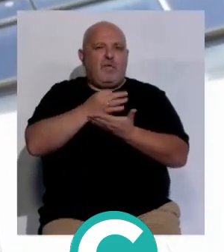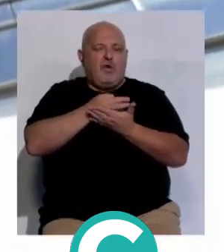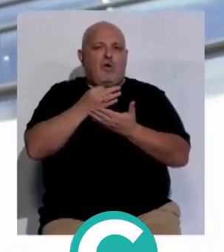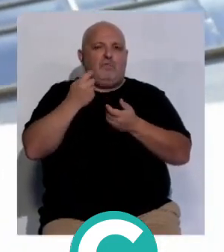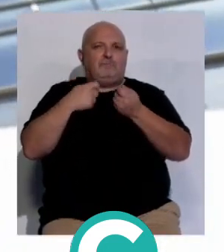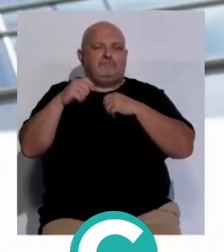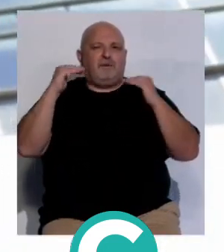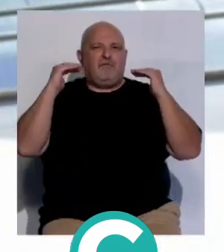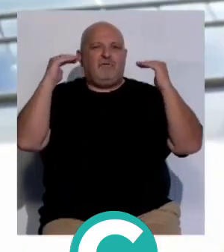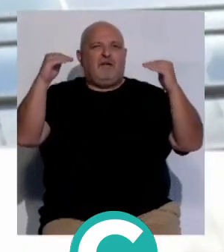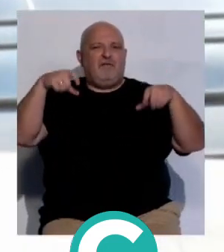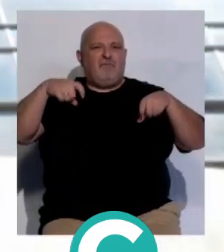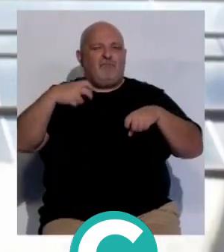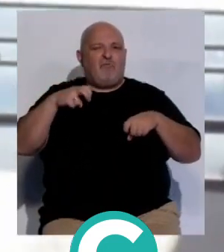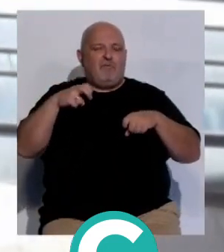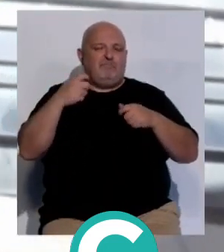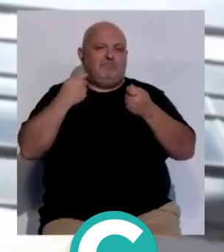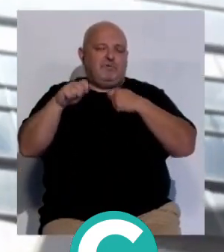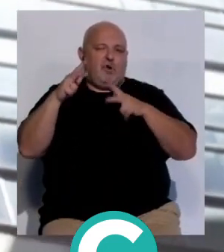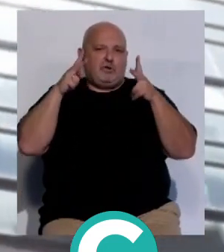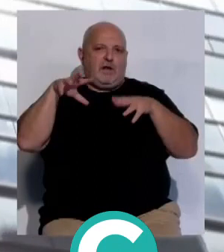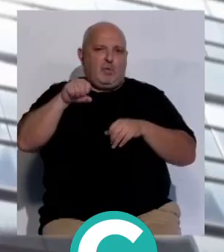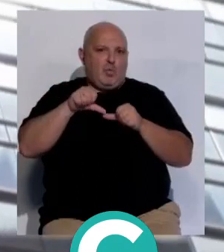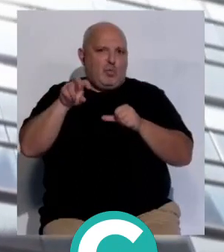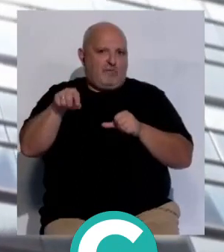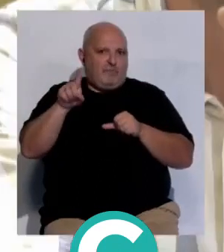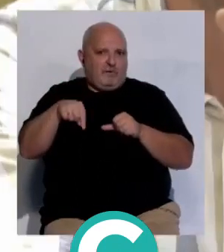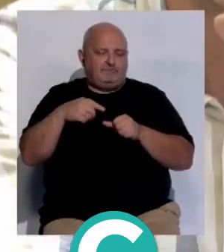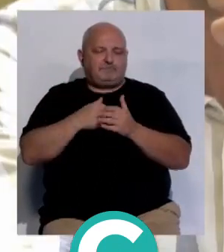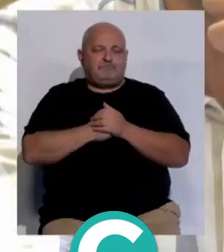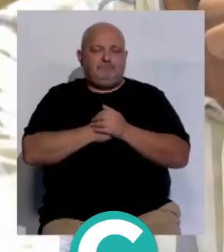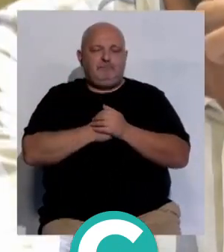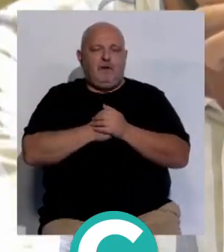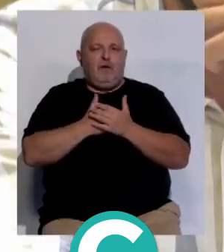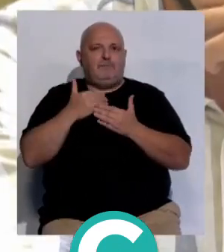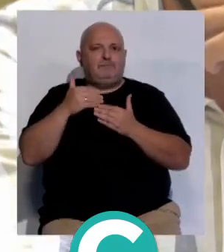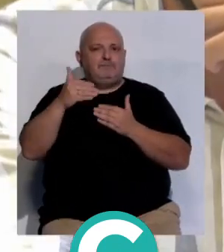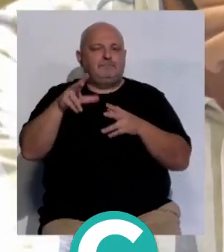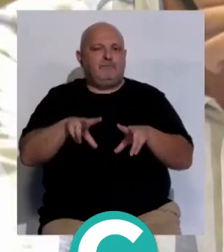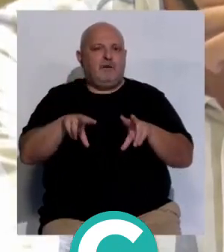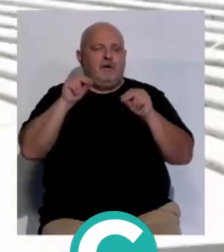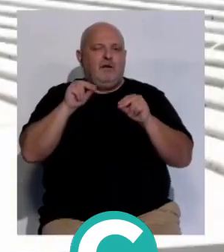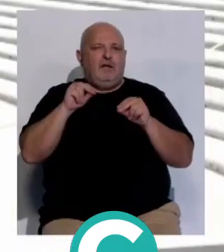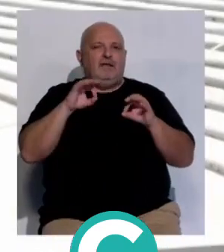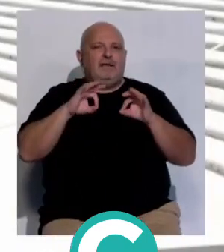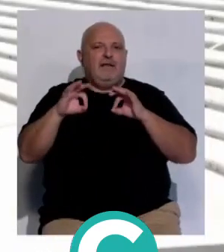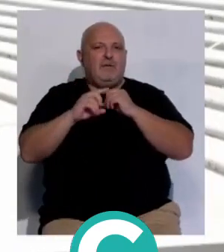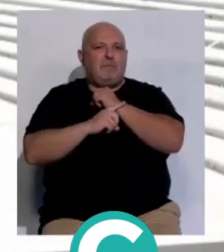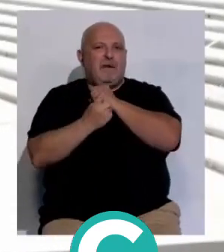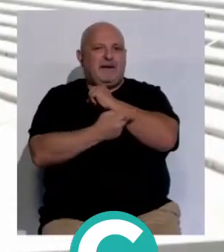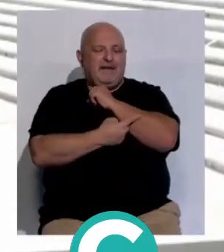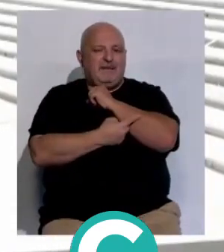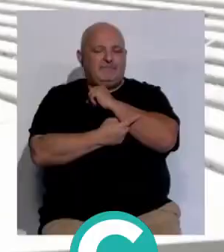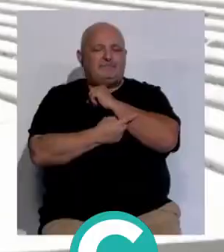la venta de la tribuna del estadio para la creación de un nuevo hotel además ha subrayado la próxima finalización del teatro del parque